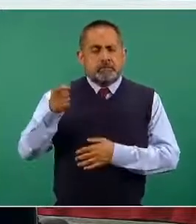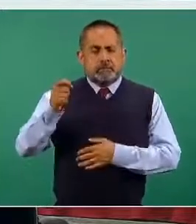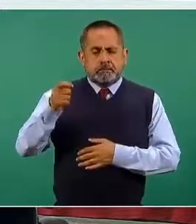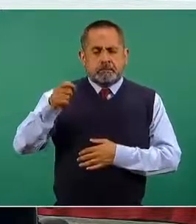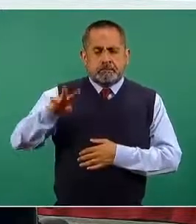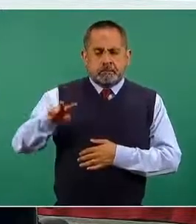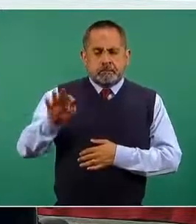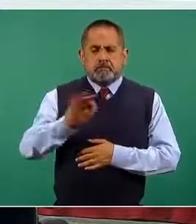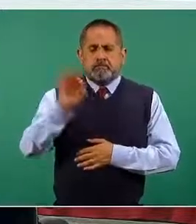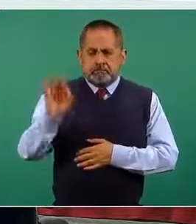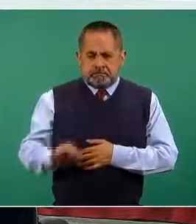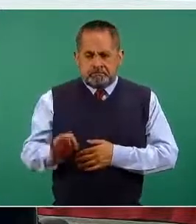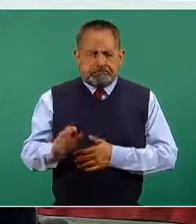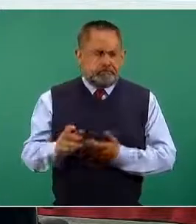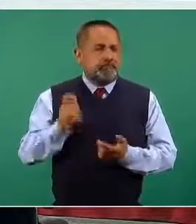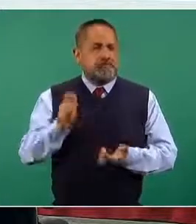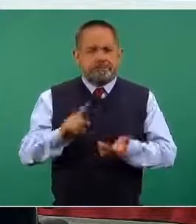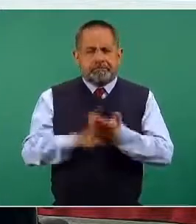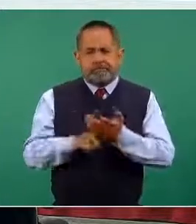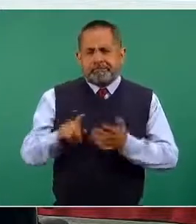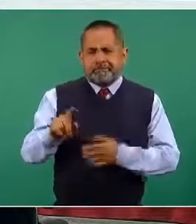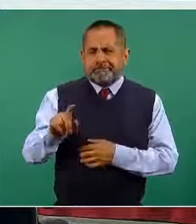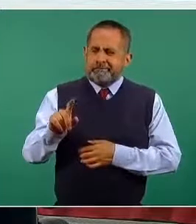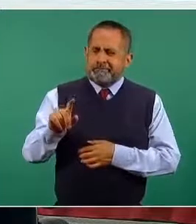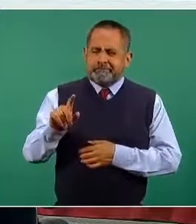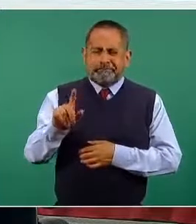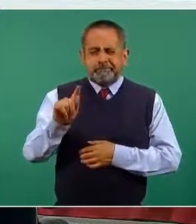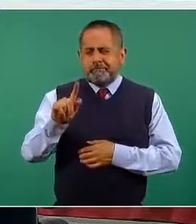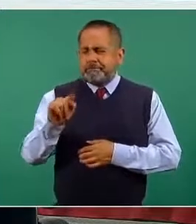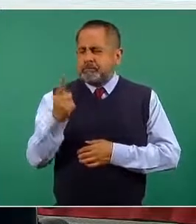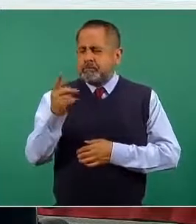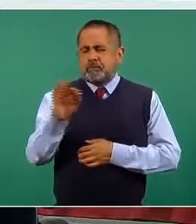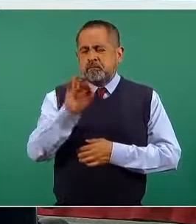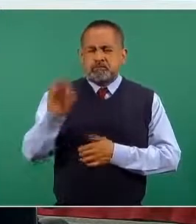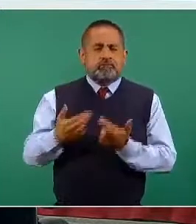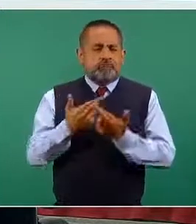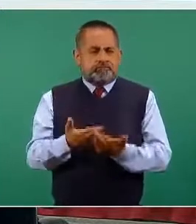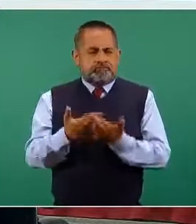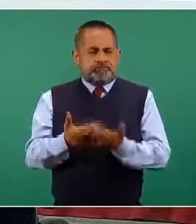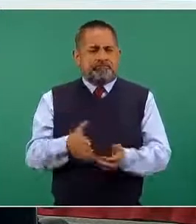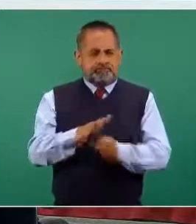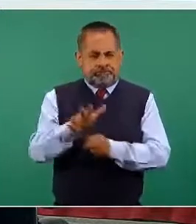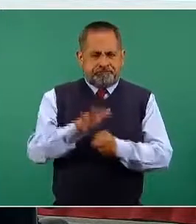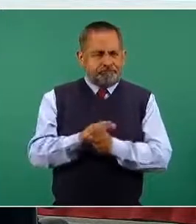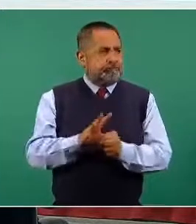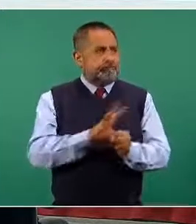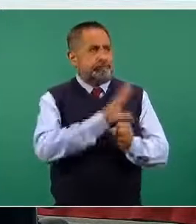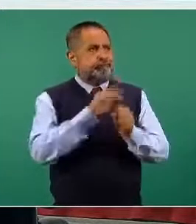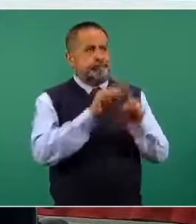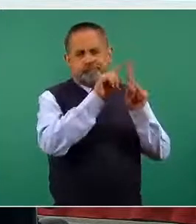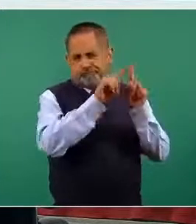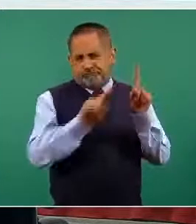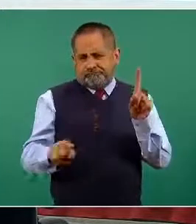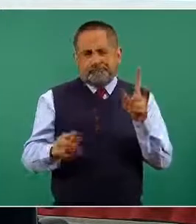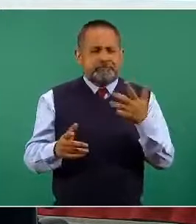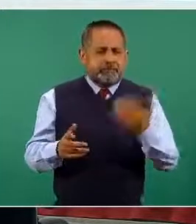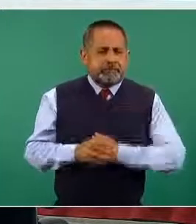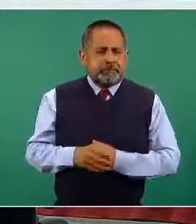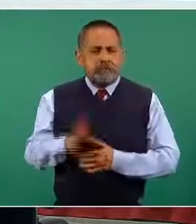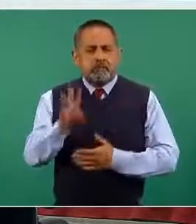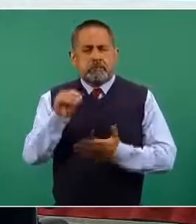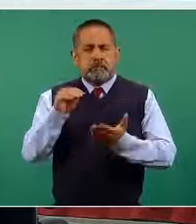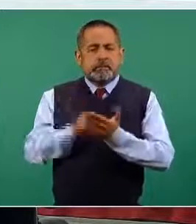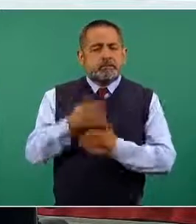distribuido en todo el territorio nacional, lo que representa un total de 9 mil